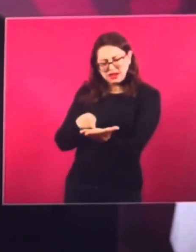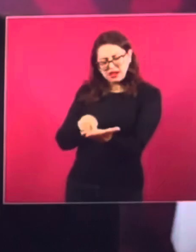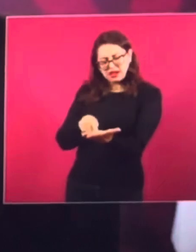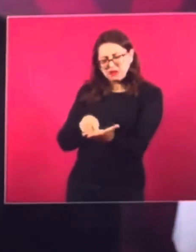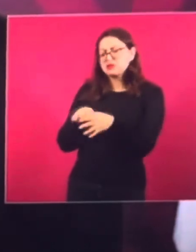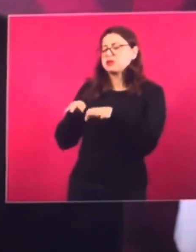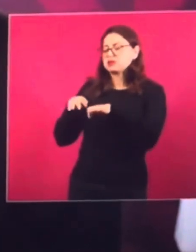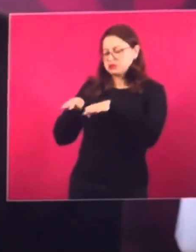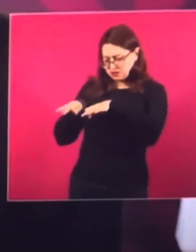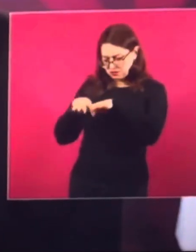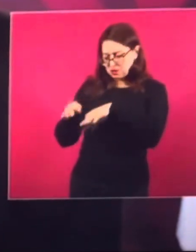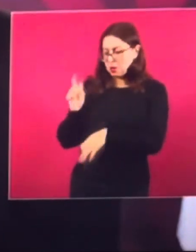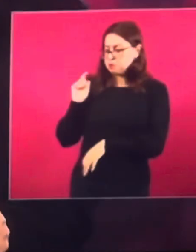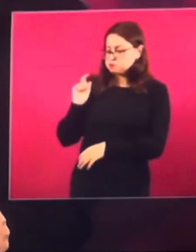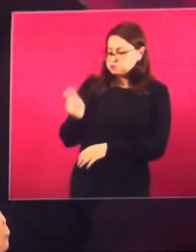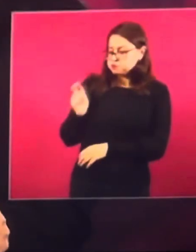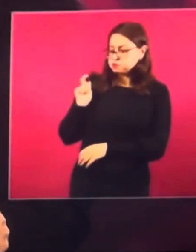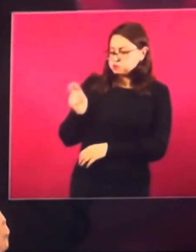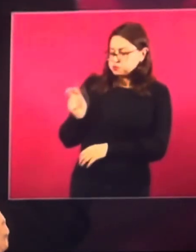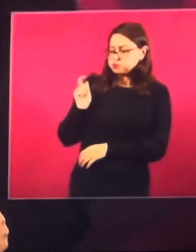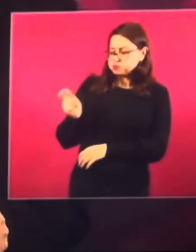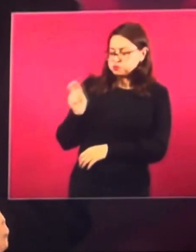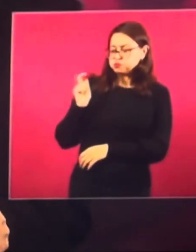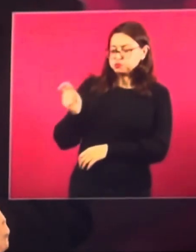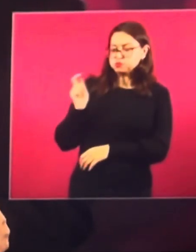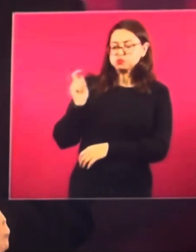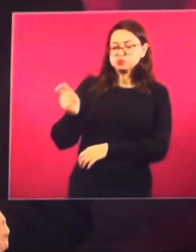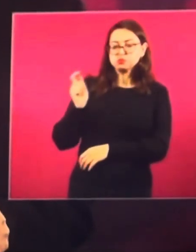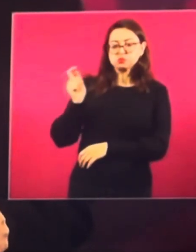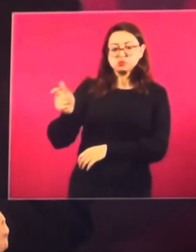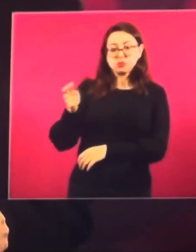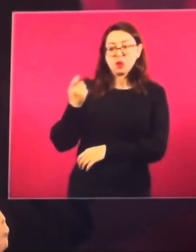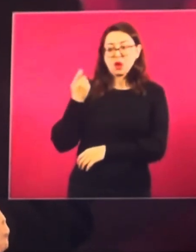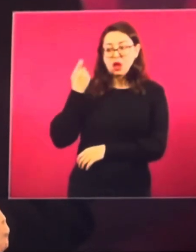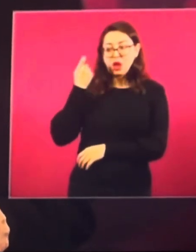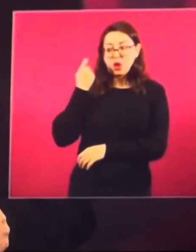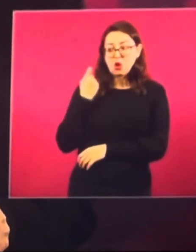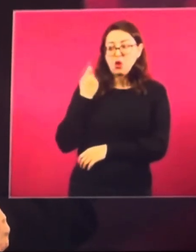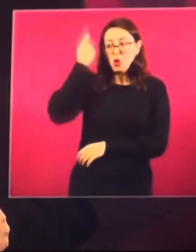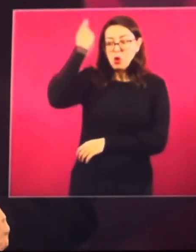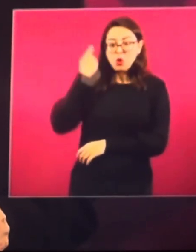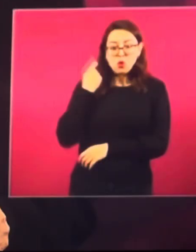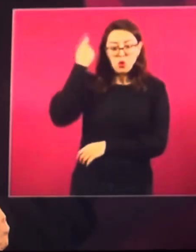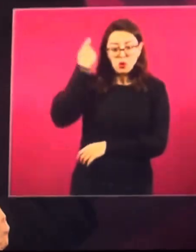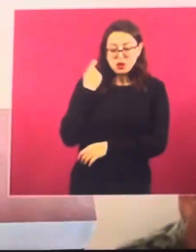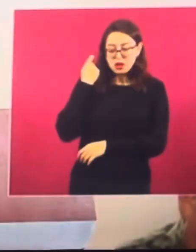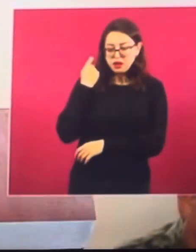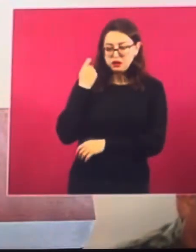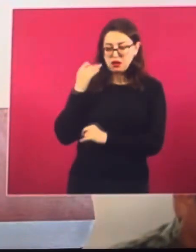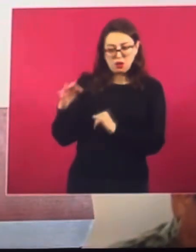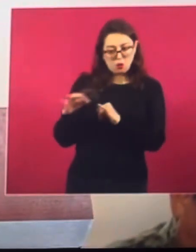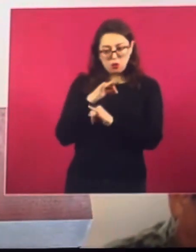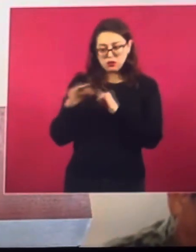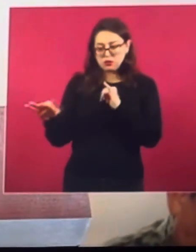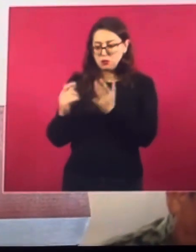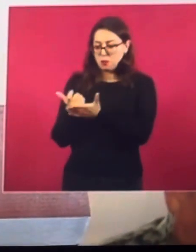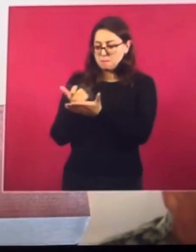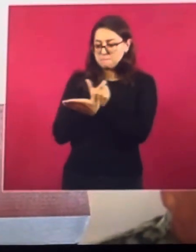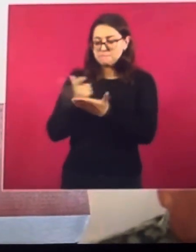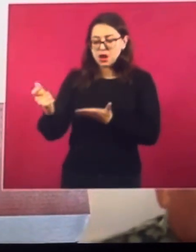si no se dice modificado, porque ha sido un taxi, que va a ser otro, esa reforma,